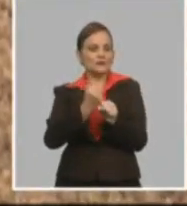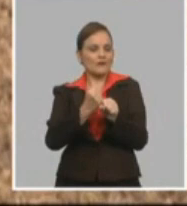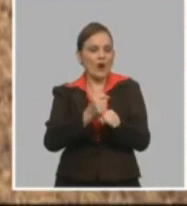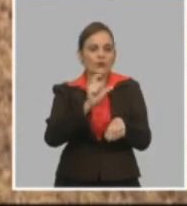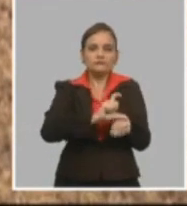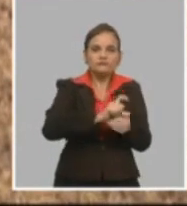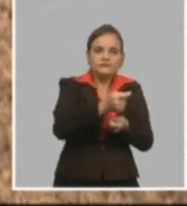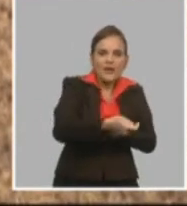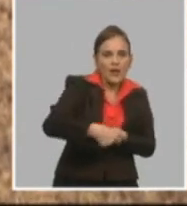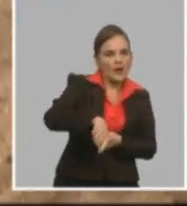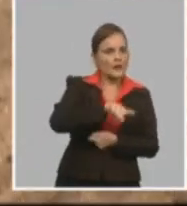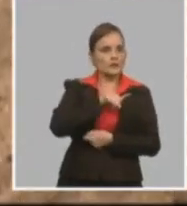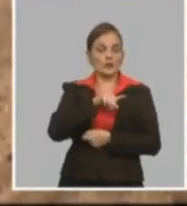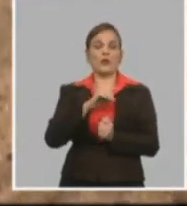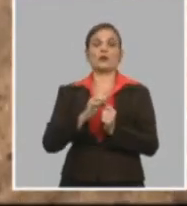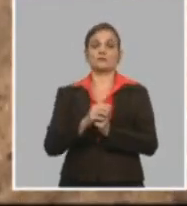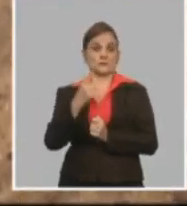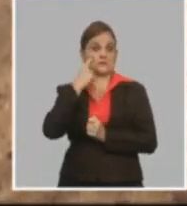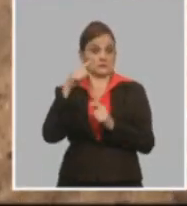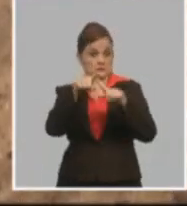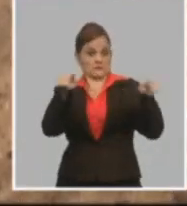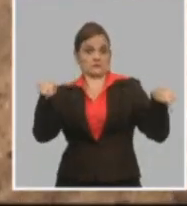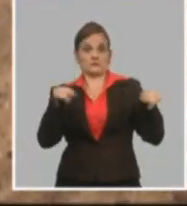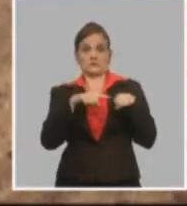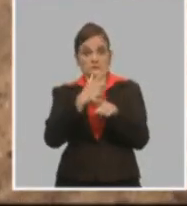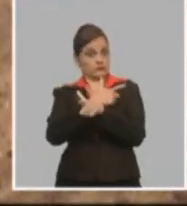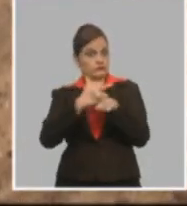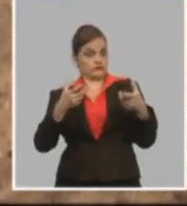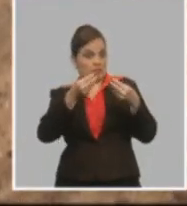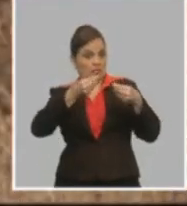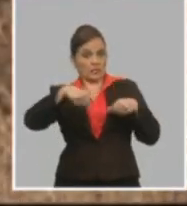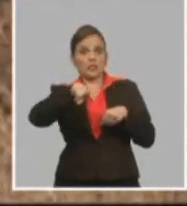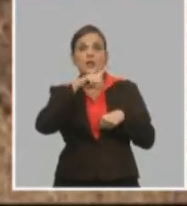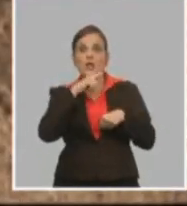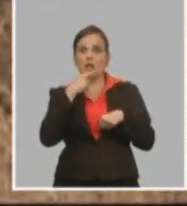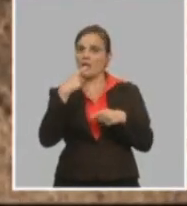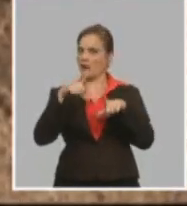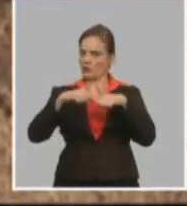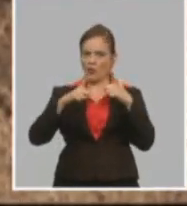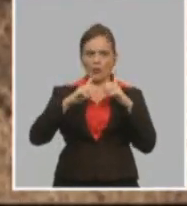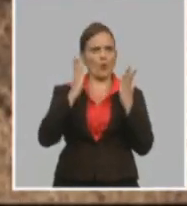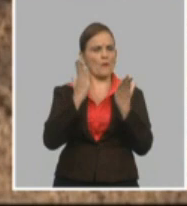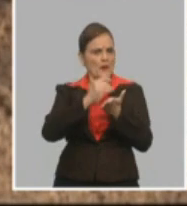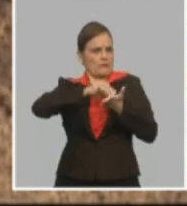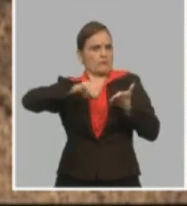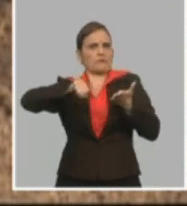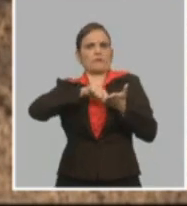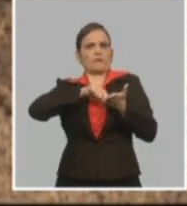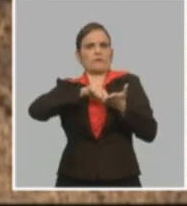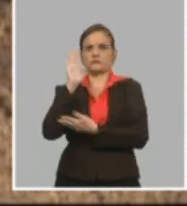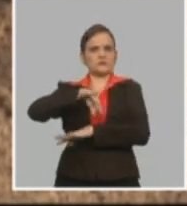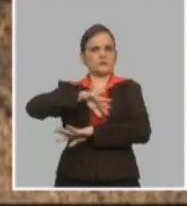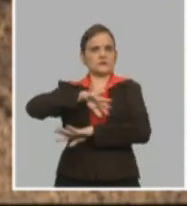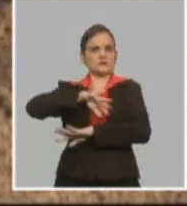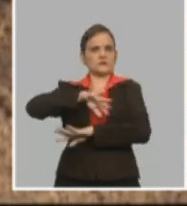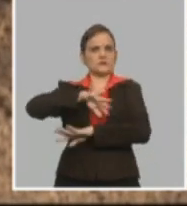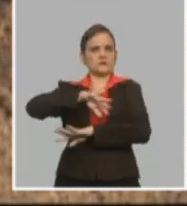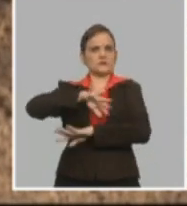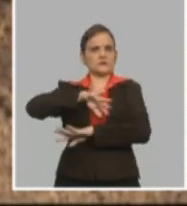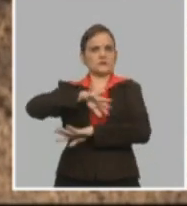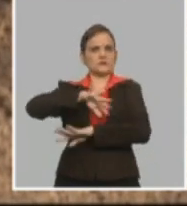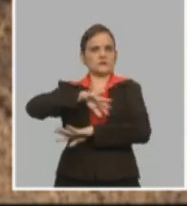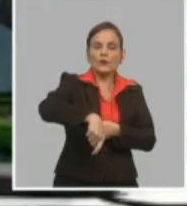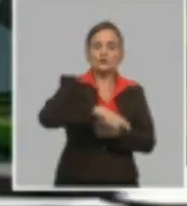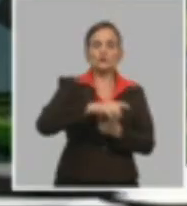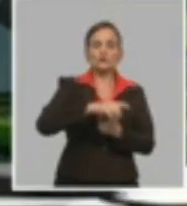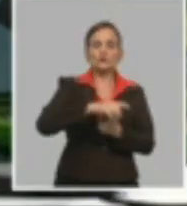no es cualquier cosa que tenemos para la campaña. La estamos cumpliendo y sobre cumpliendo. Estamos bajo la conducción del presidente del